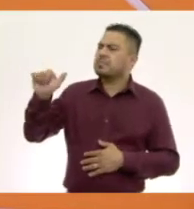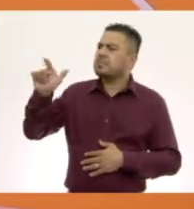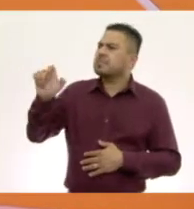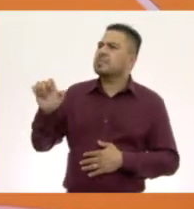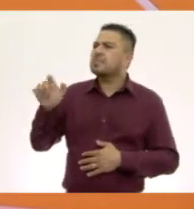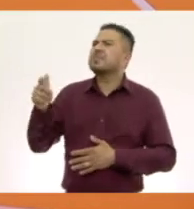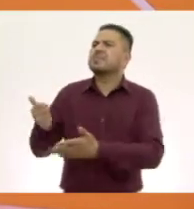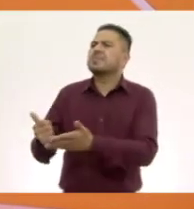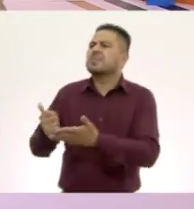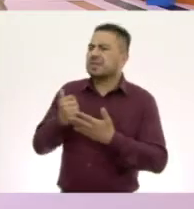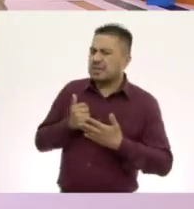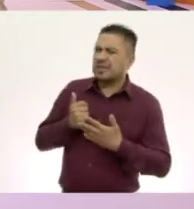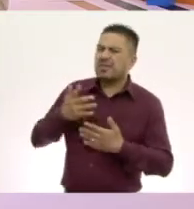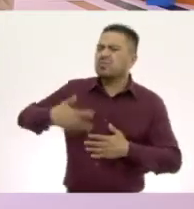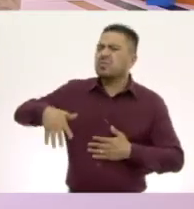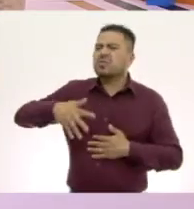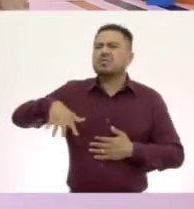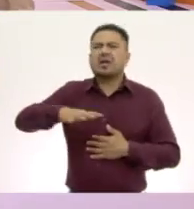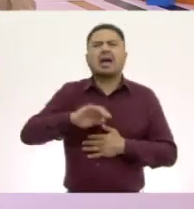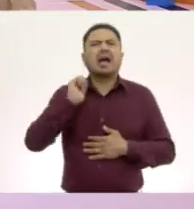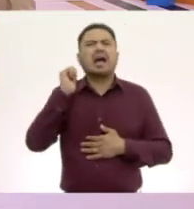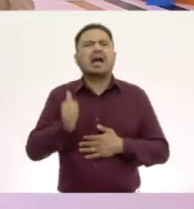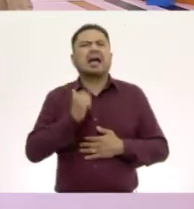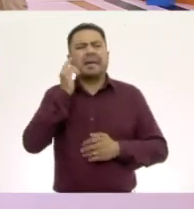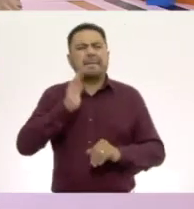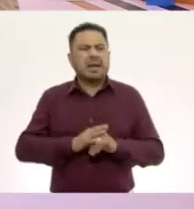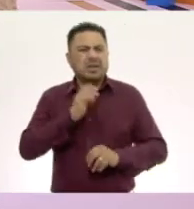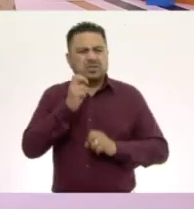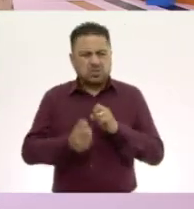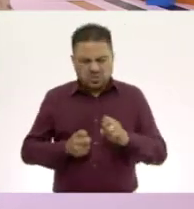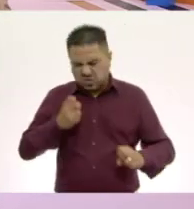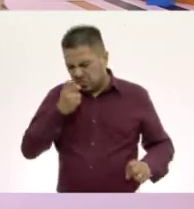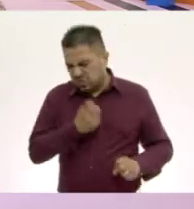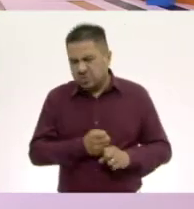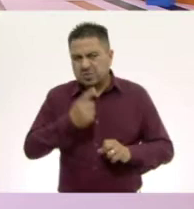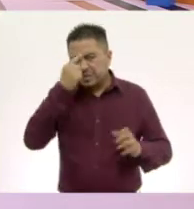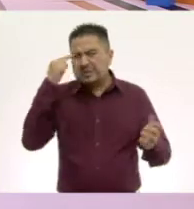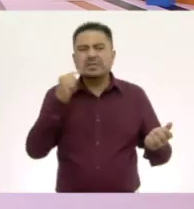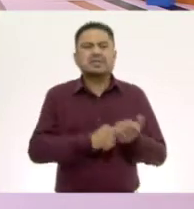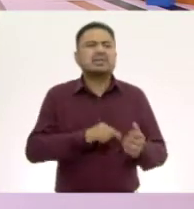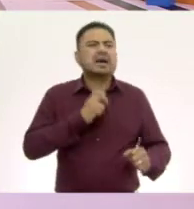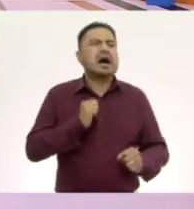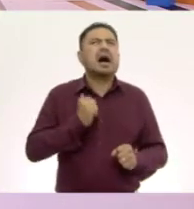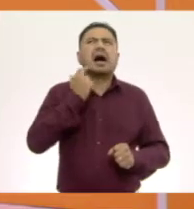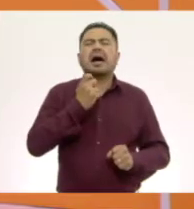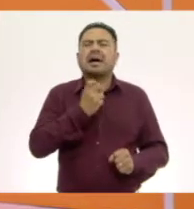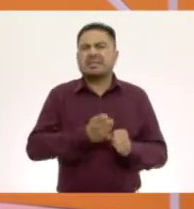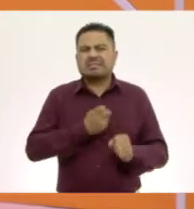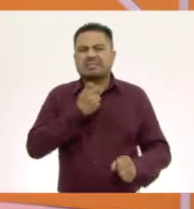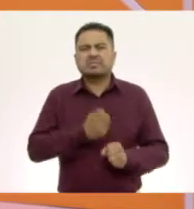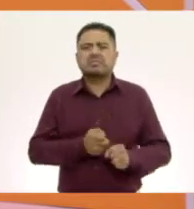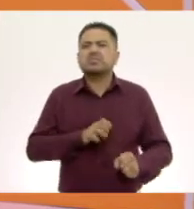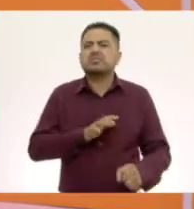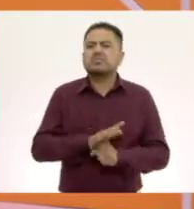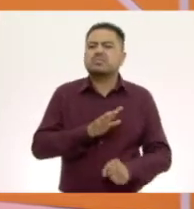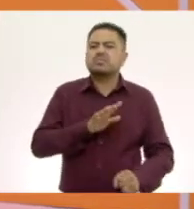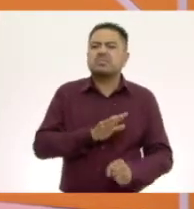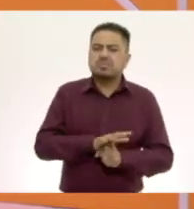ahora ayúdame a buscar algo que sea duro. Algo duro. ¿Qué crees tú que tenemos aquí que es duro?